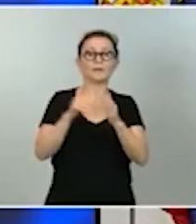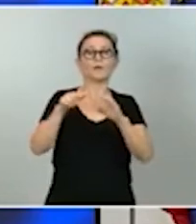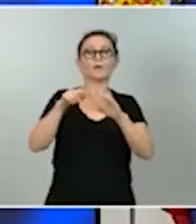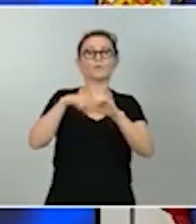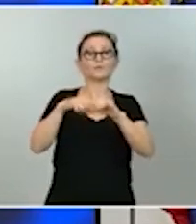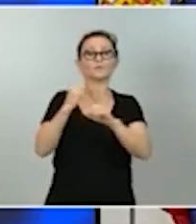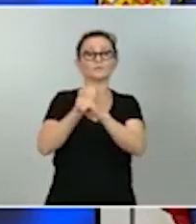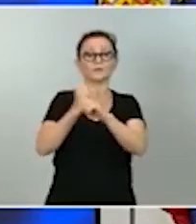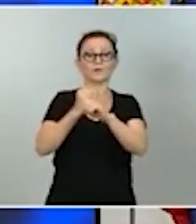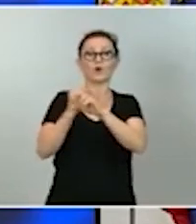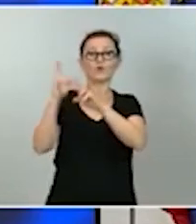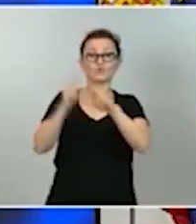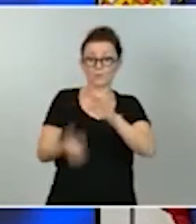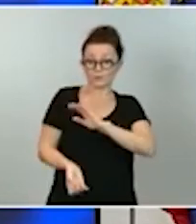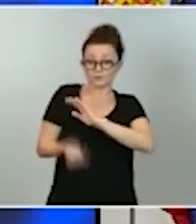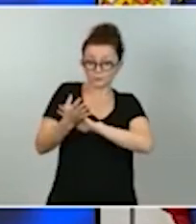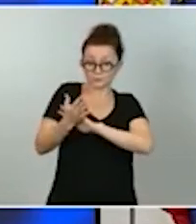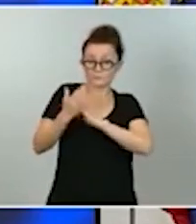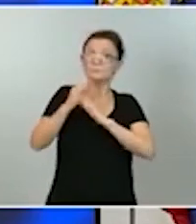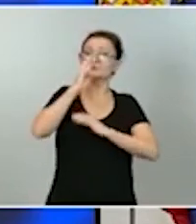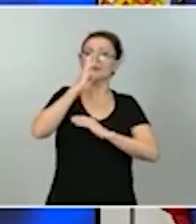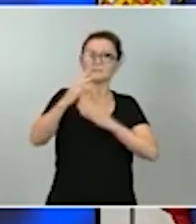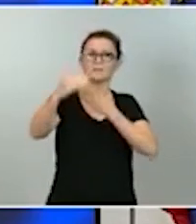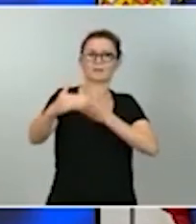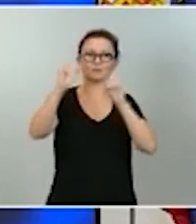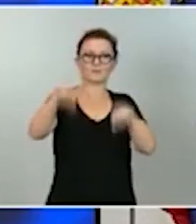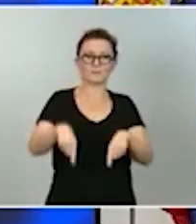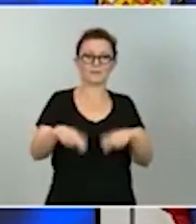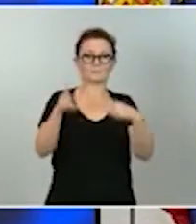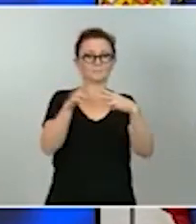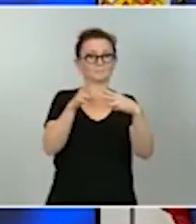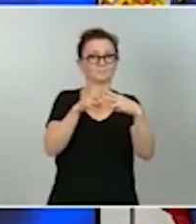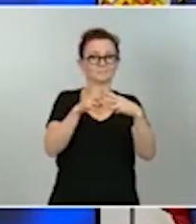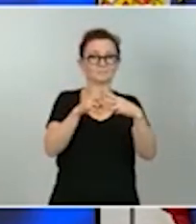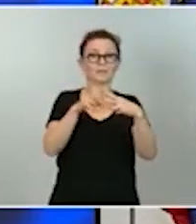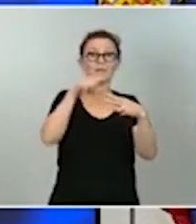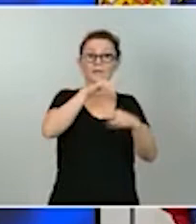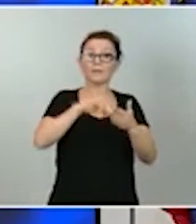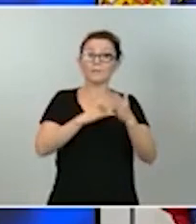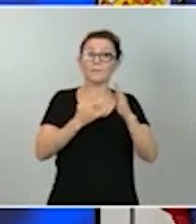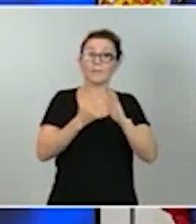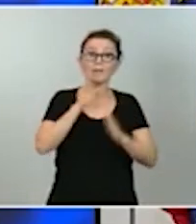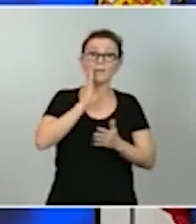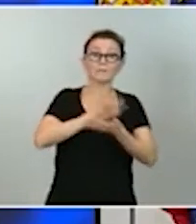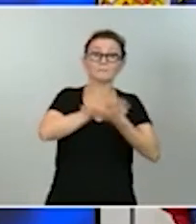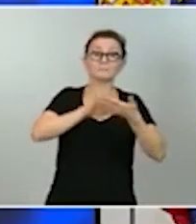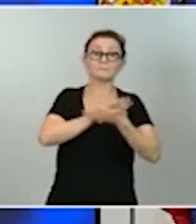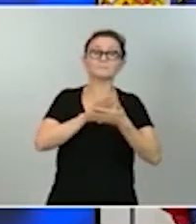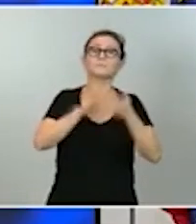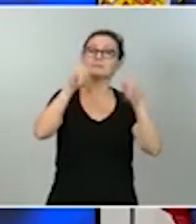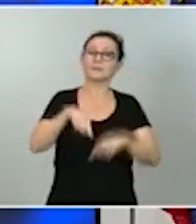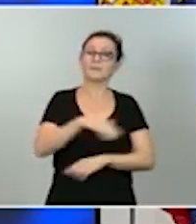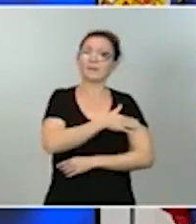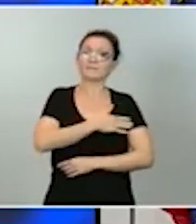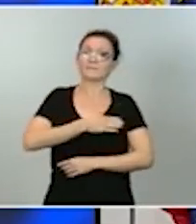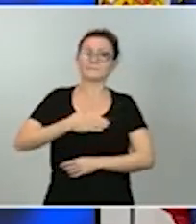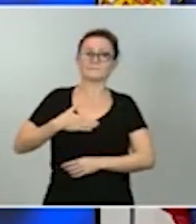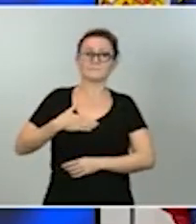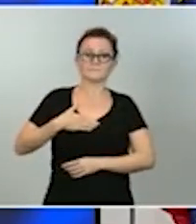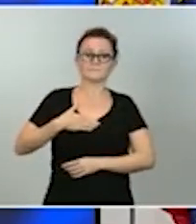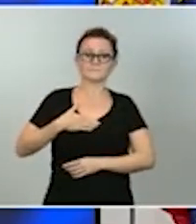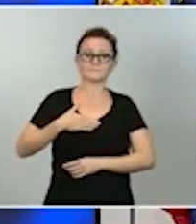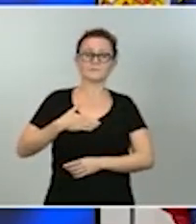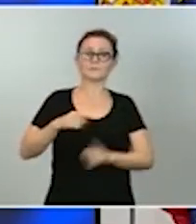próximos tres años. Con este plan, el Gobierno persigue, además, acelerar en un 40%